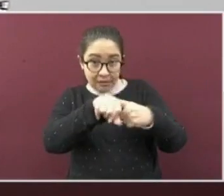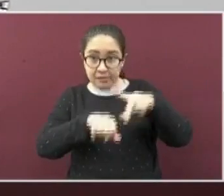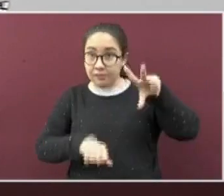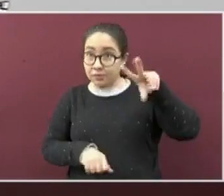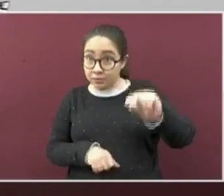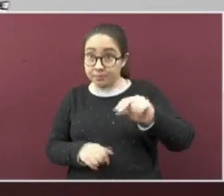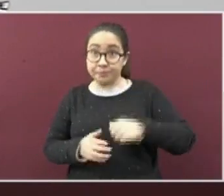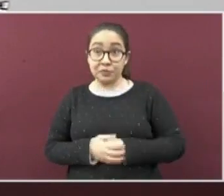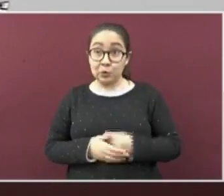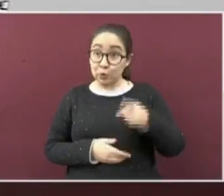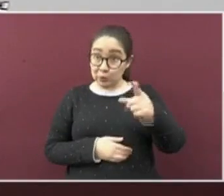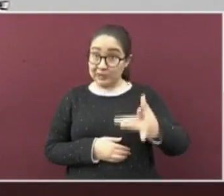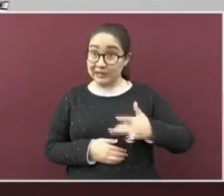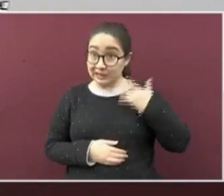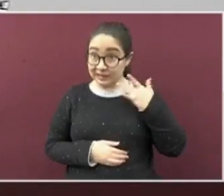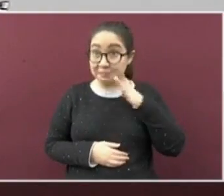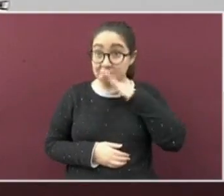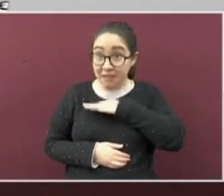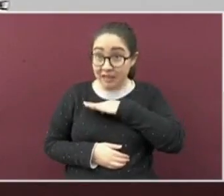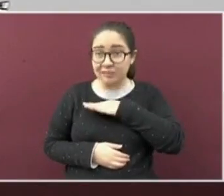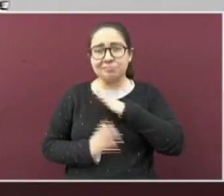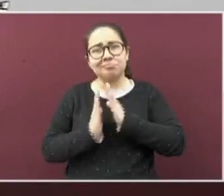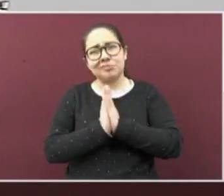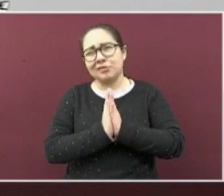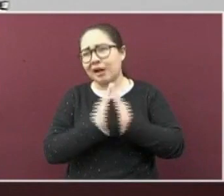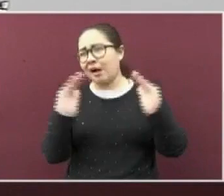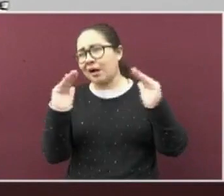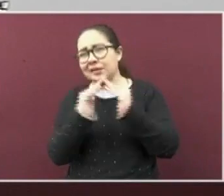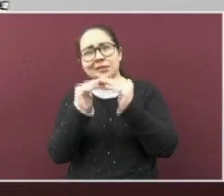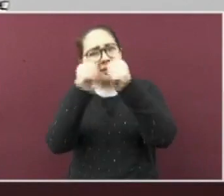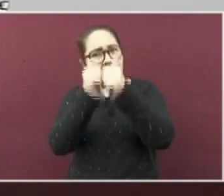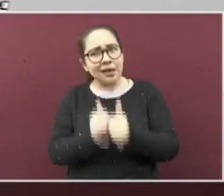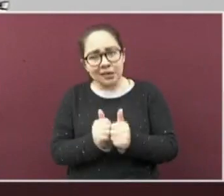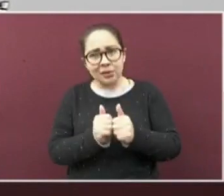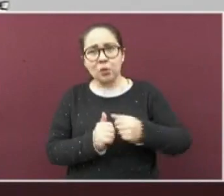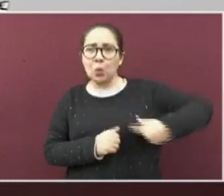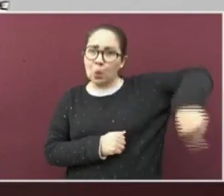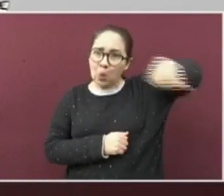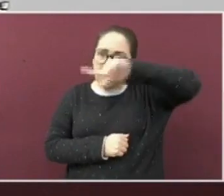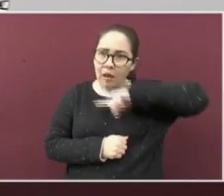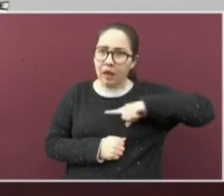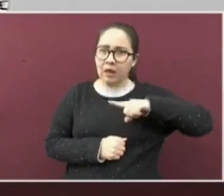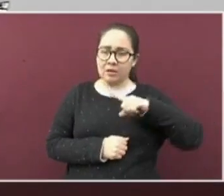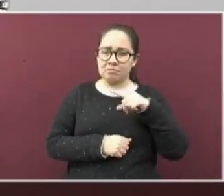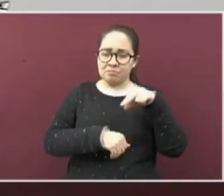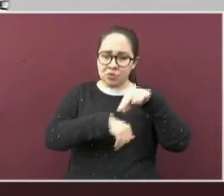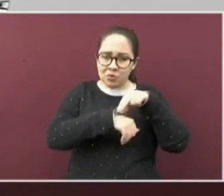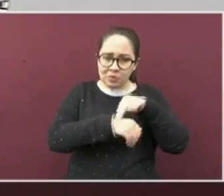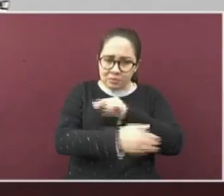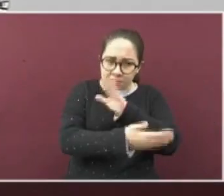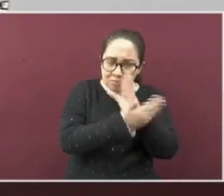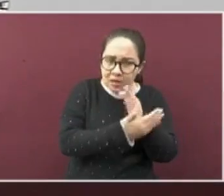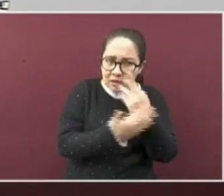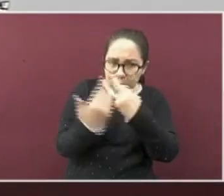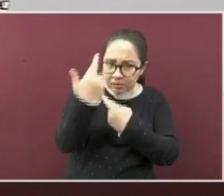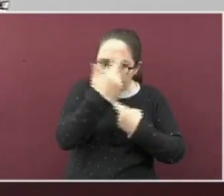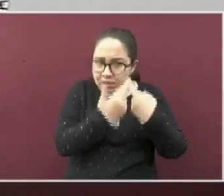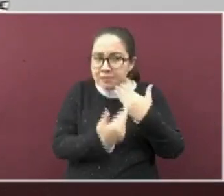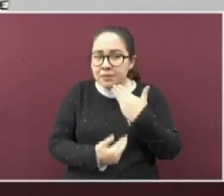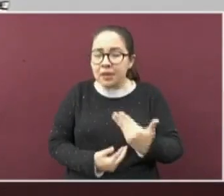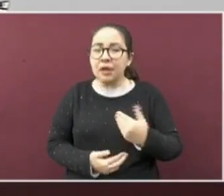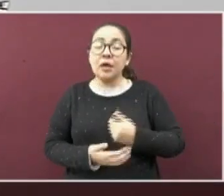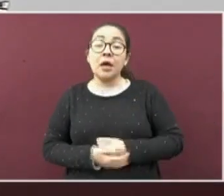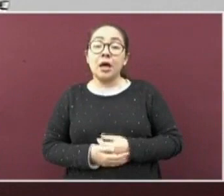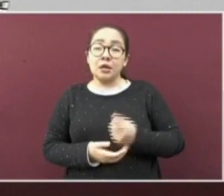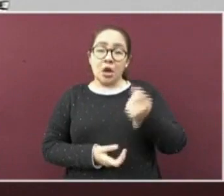Si no se siente bien, quédese en casa, consulte a su médico, consuma alimentos ricos en